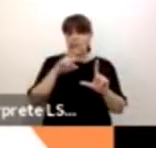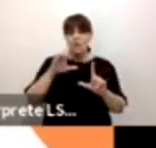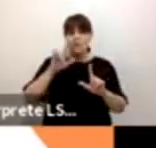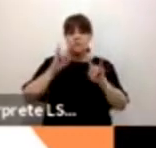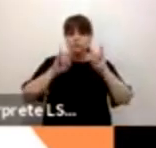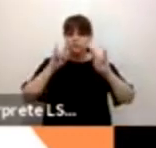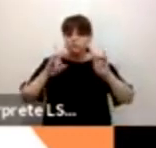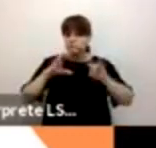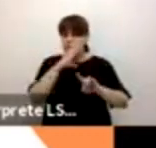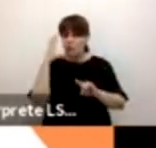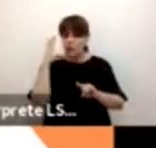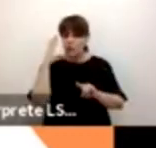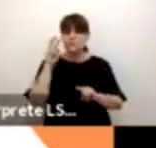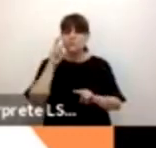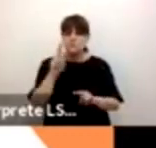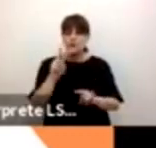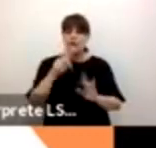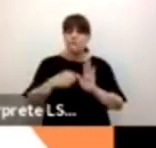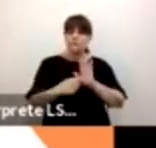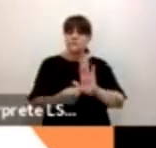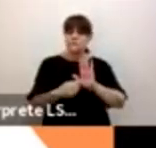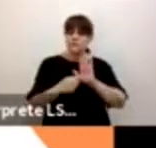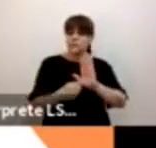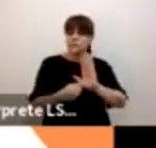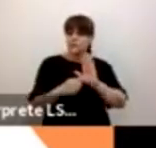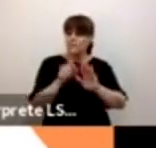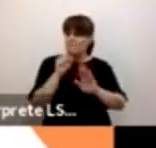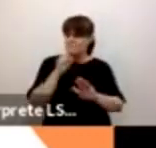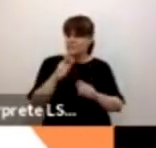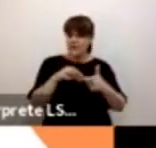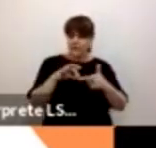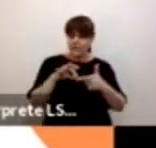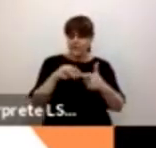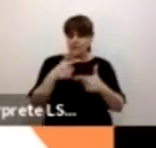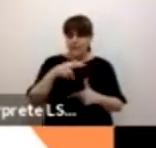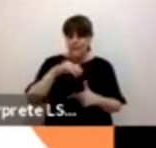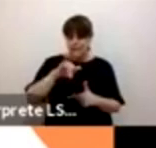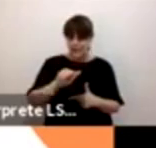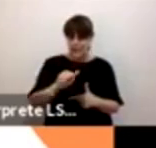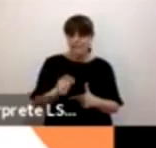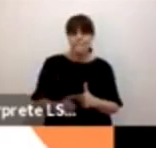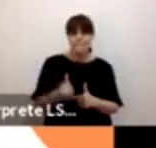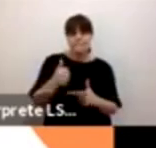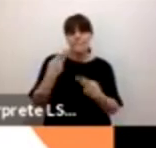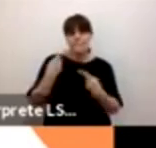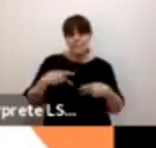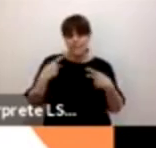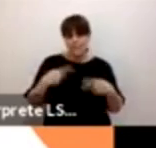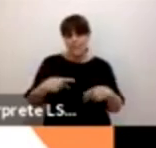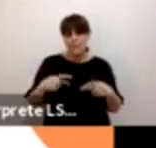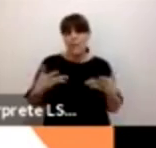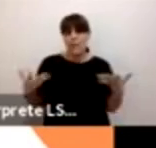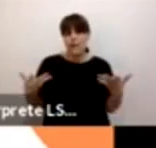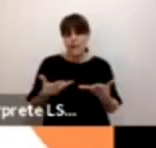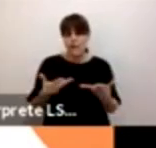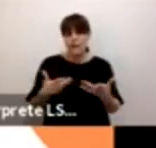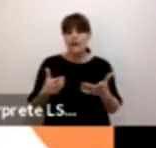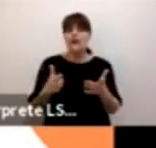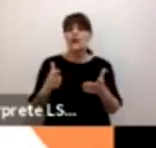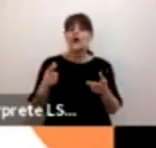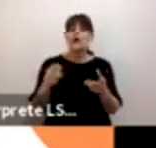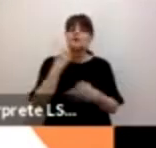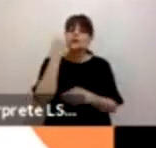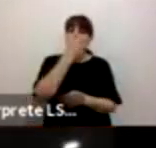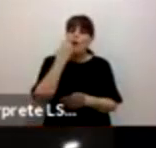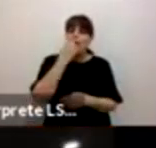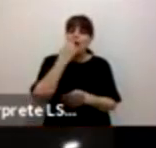presentamos y podrán ver. Hay nuestra primera generación de promotores en un colegio de bachilleros al sur